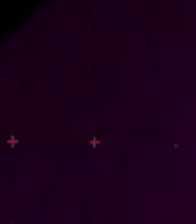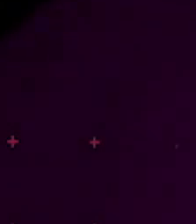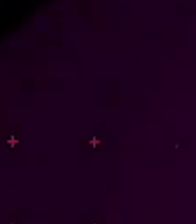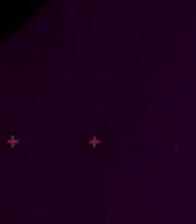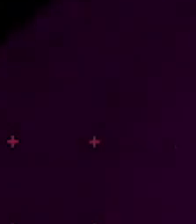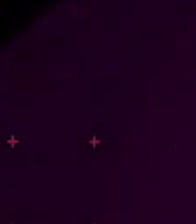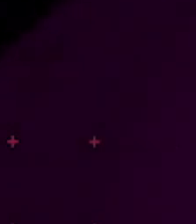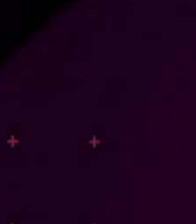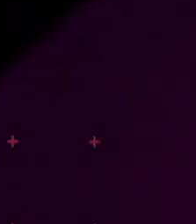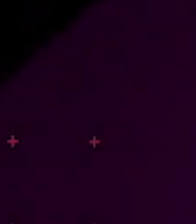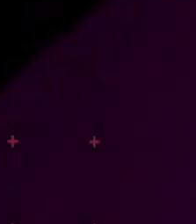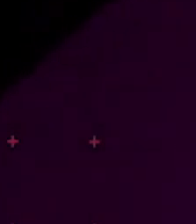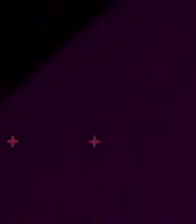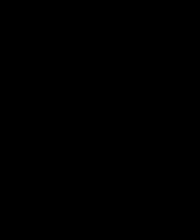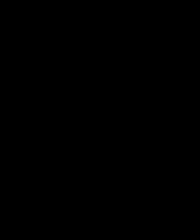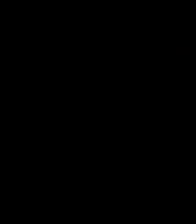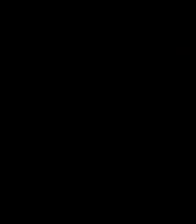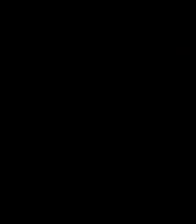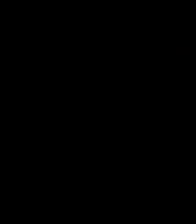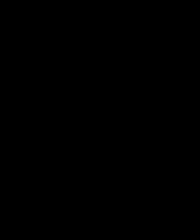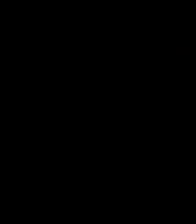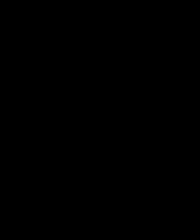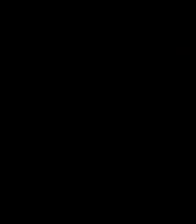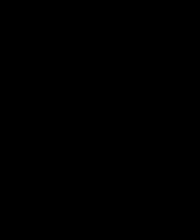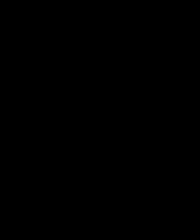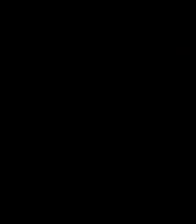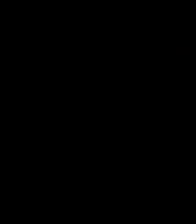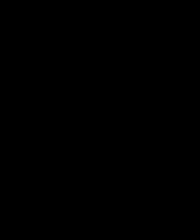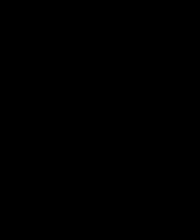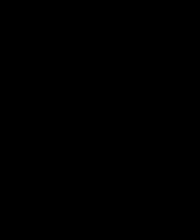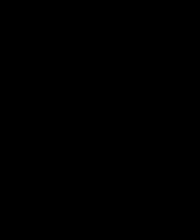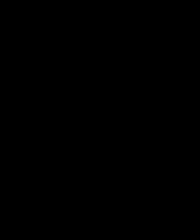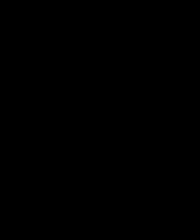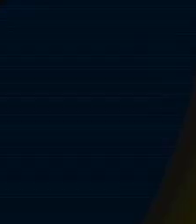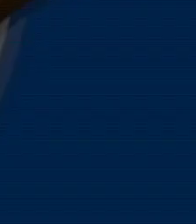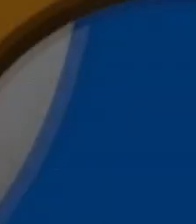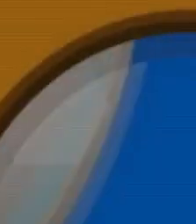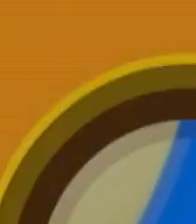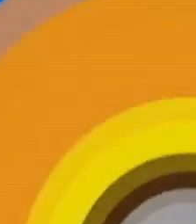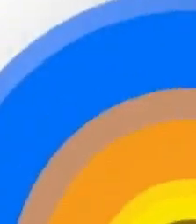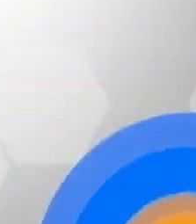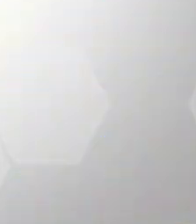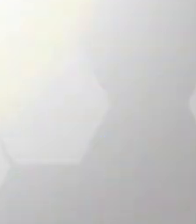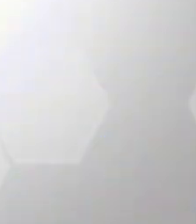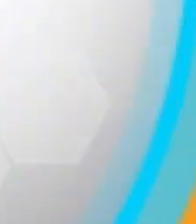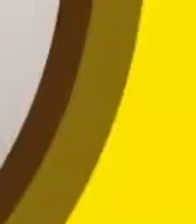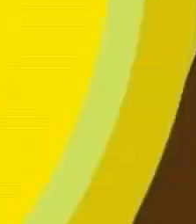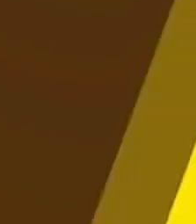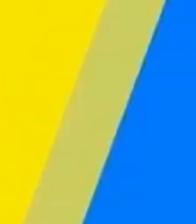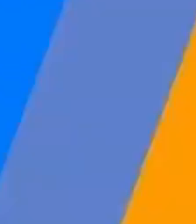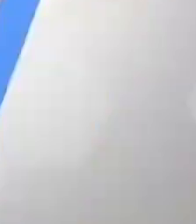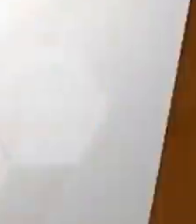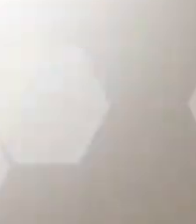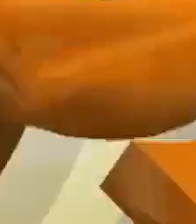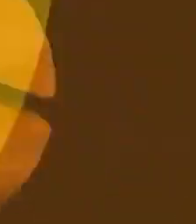por 13 Costa Rica Televisión Costa Rica es